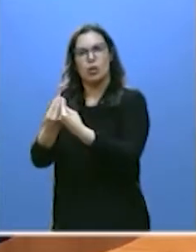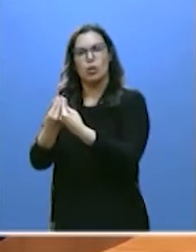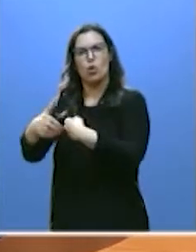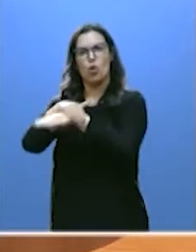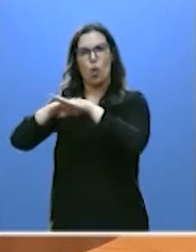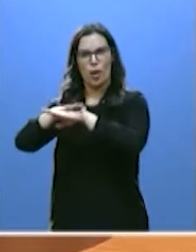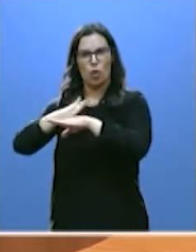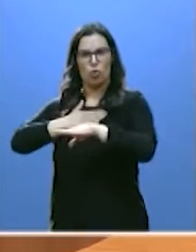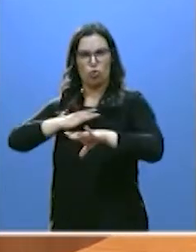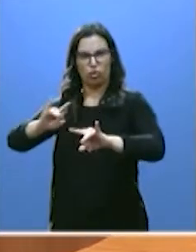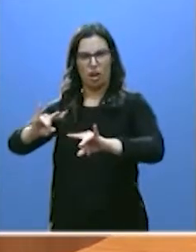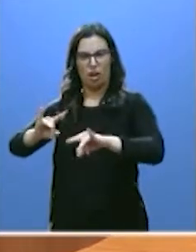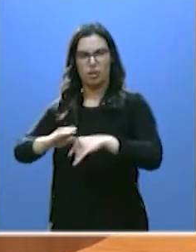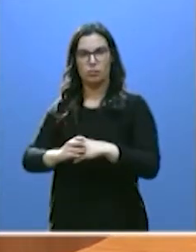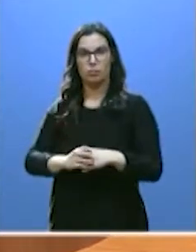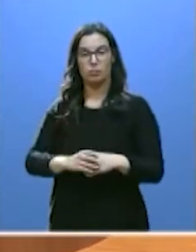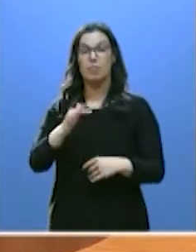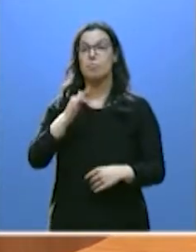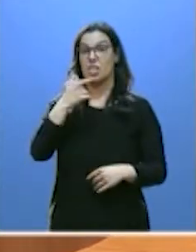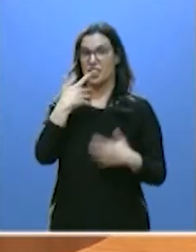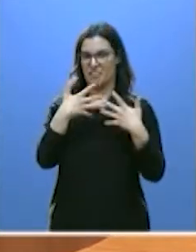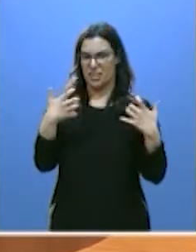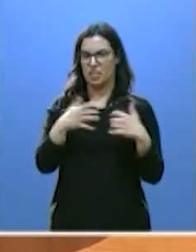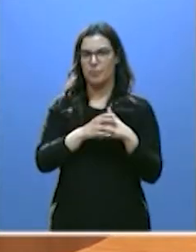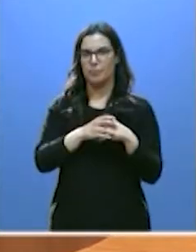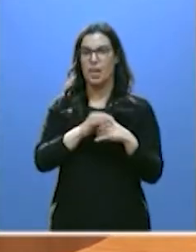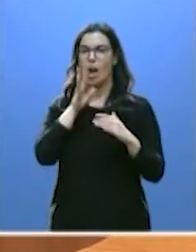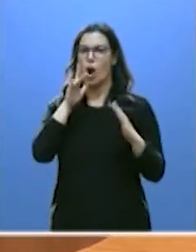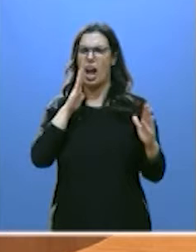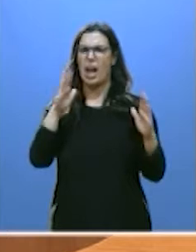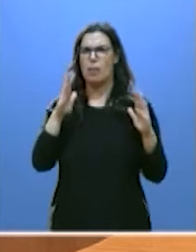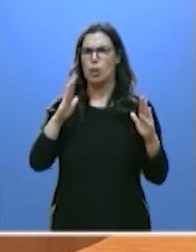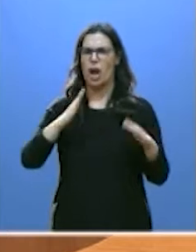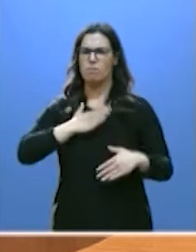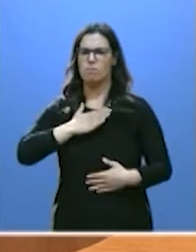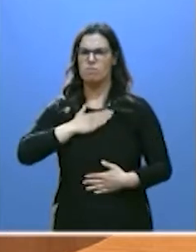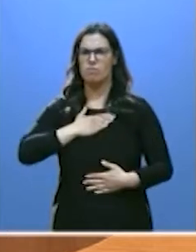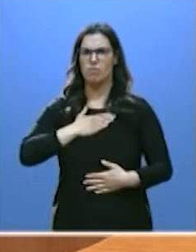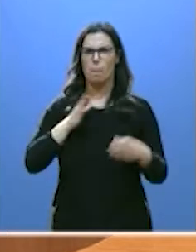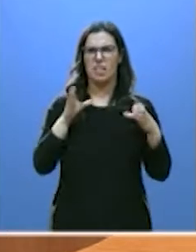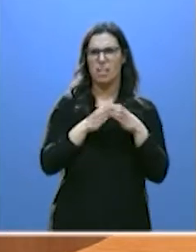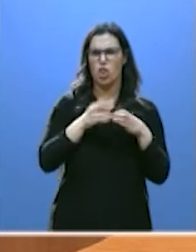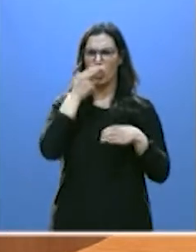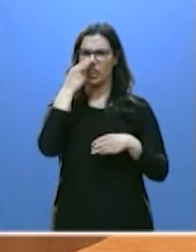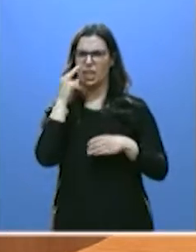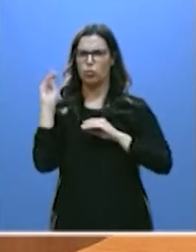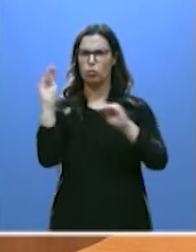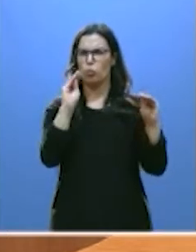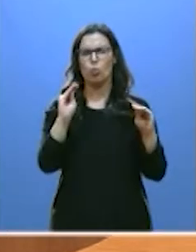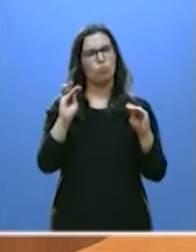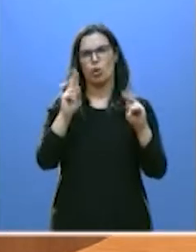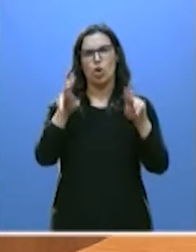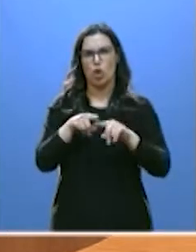nuestra tierra. Seguía diciendo, no son tiempos de siglas ni de partidos. Y continuaba,